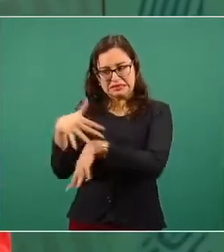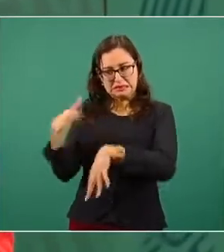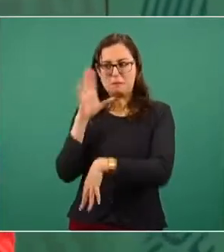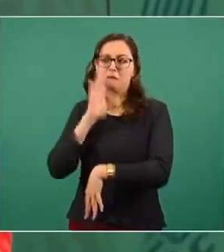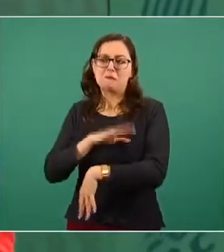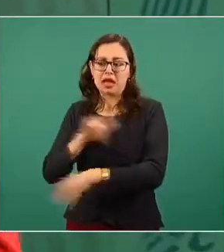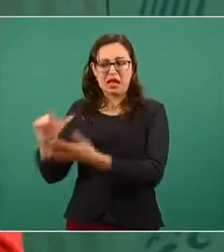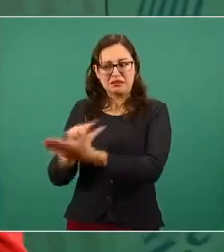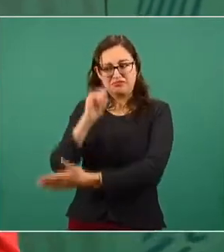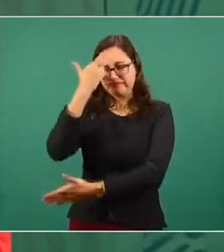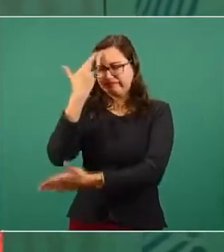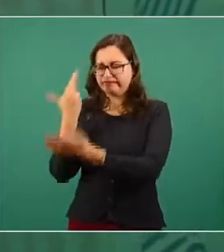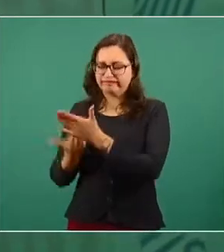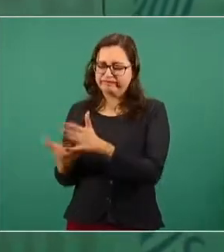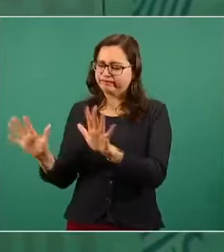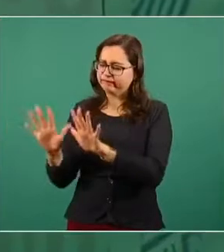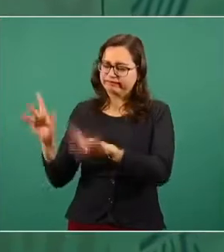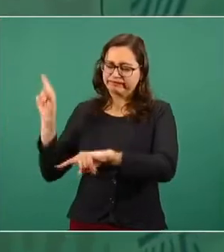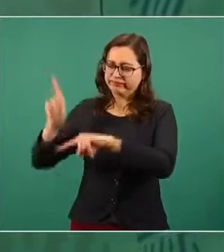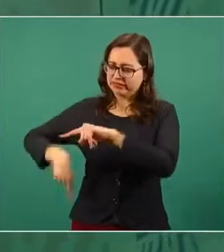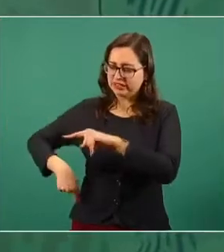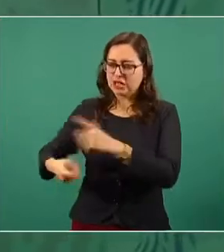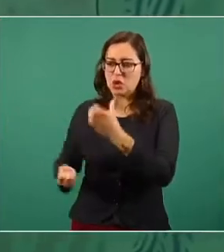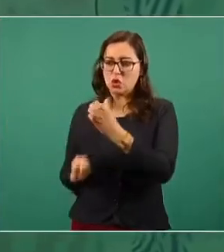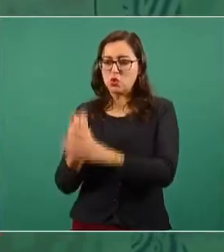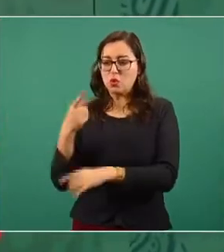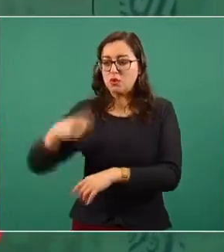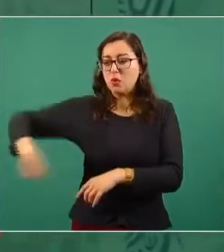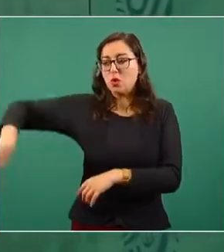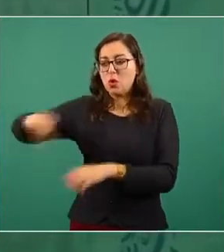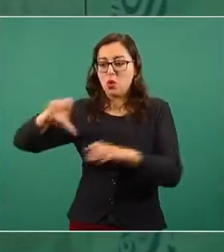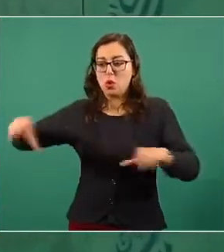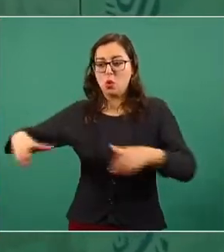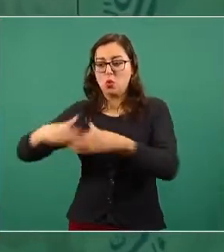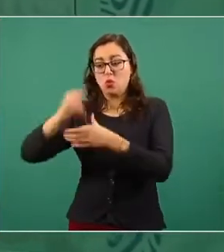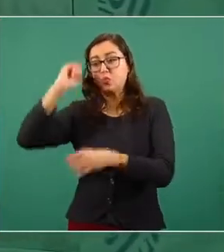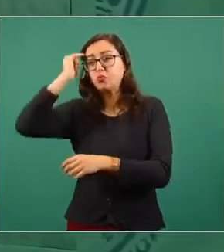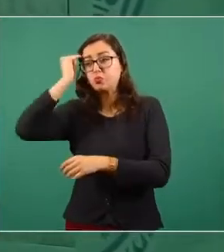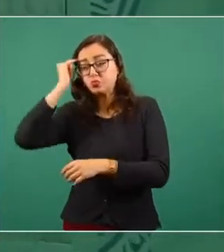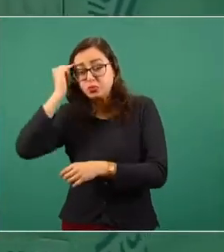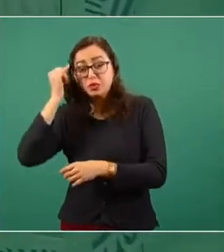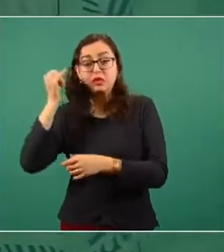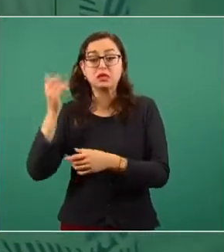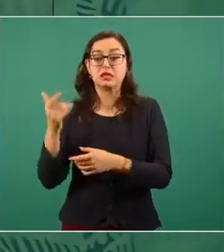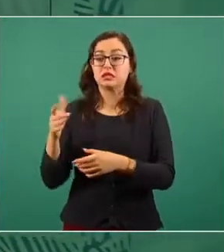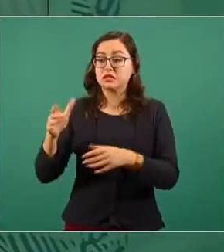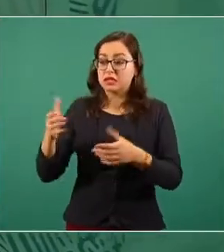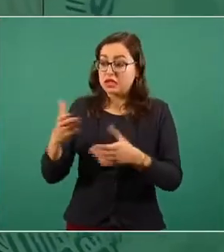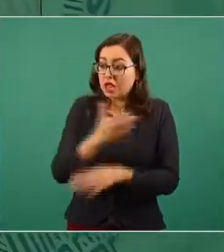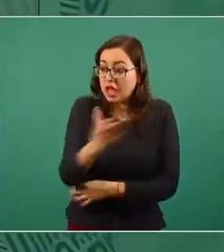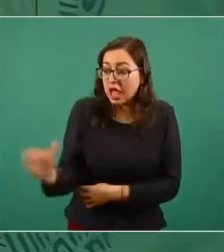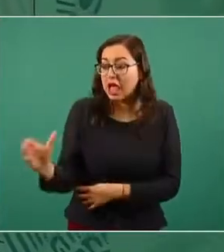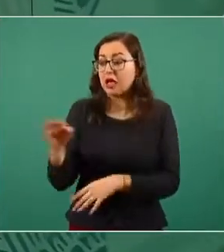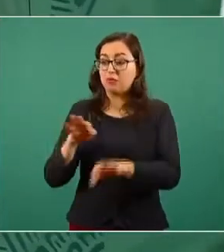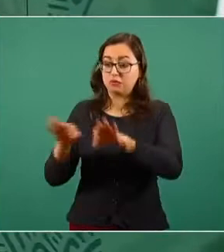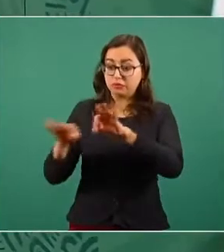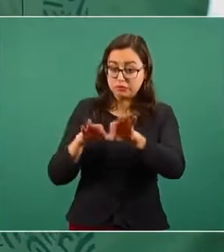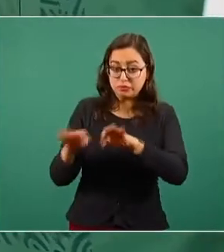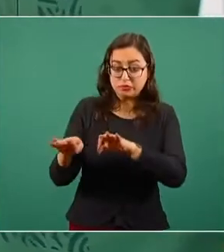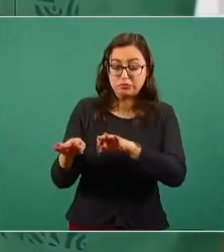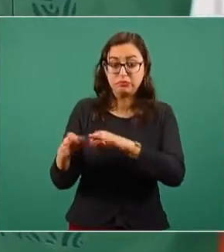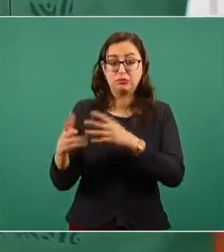canalizar a todas estas comunidades indígenas, a algunos campesinos, comunidades ejidales, o